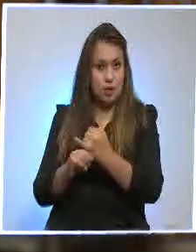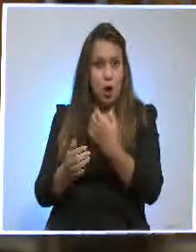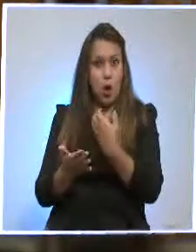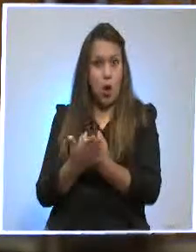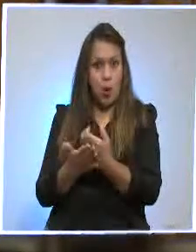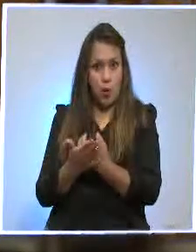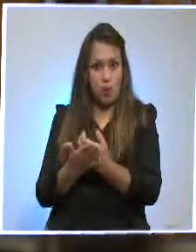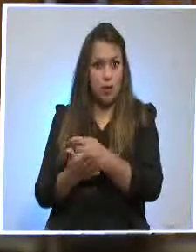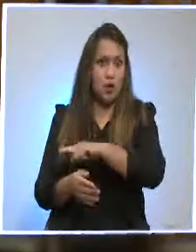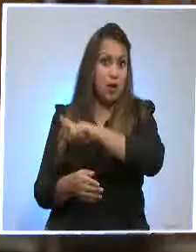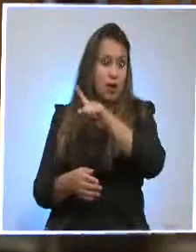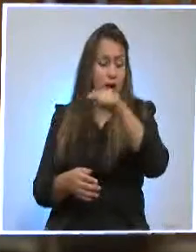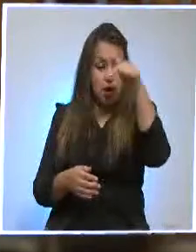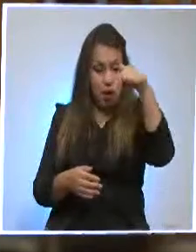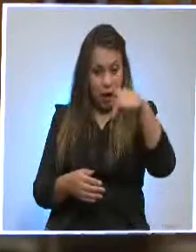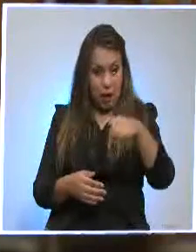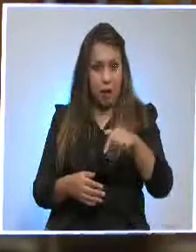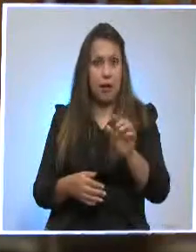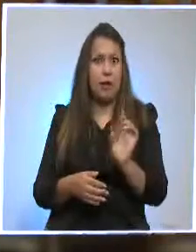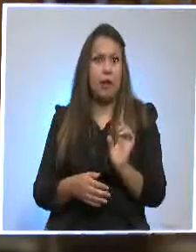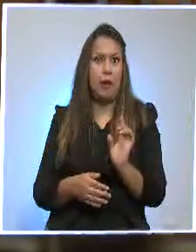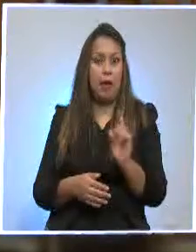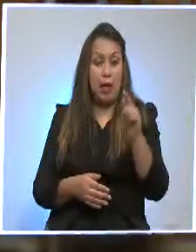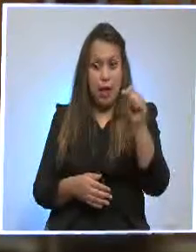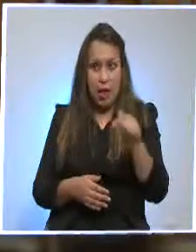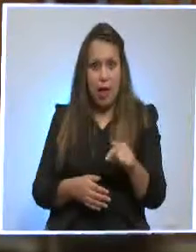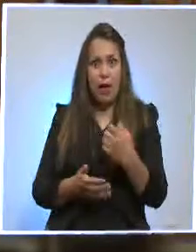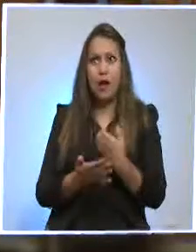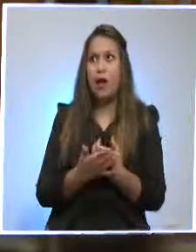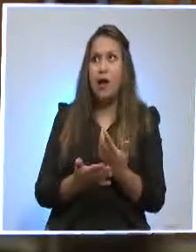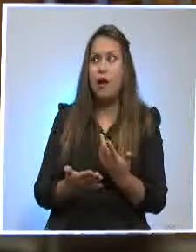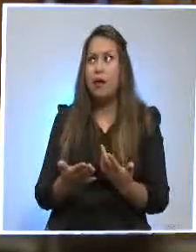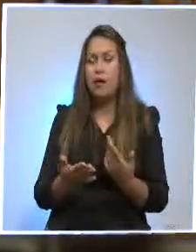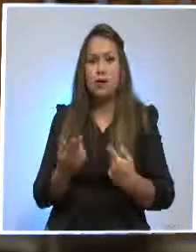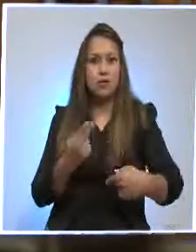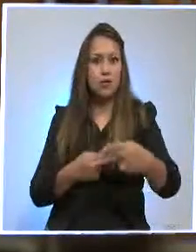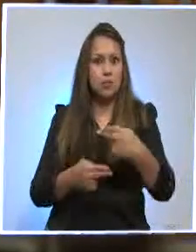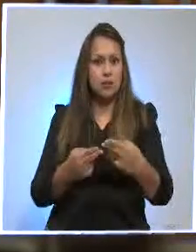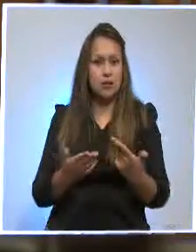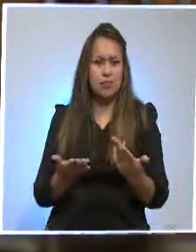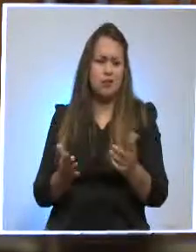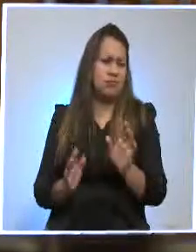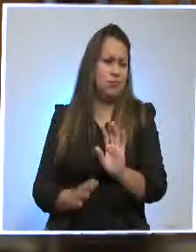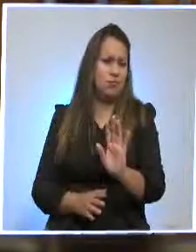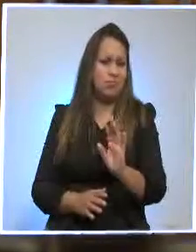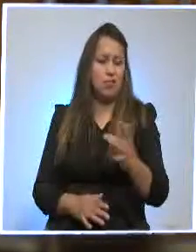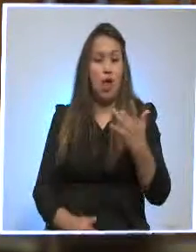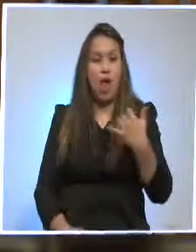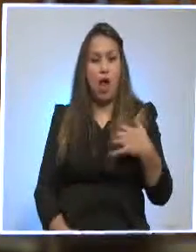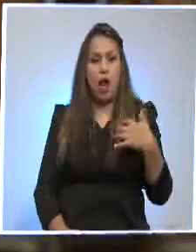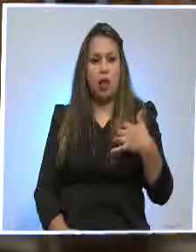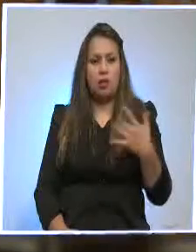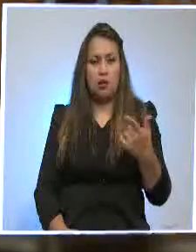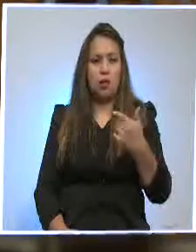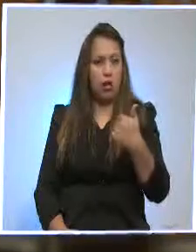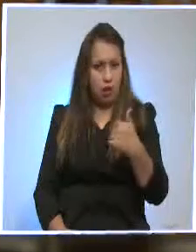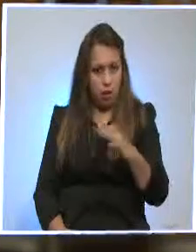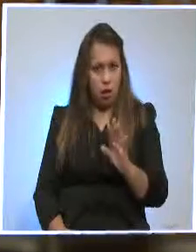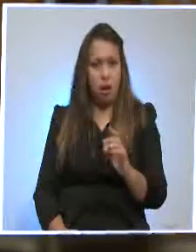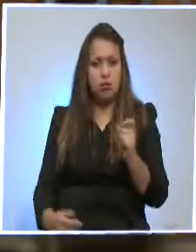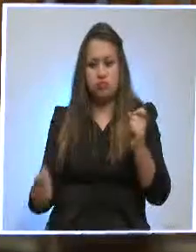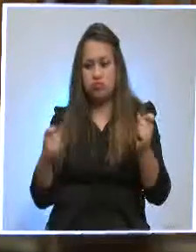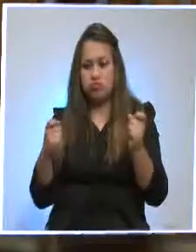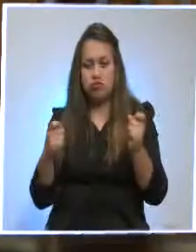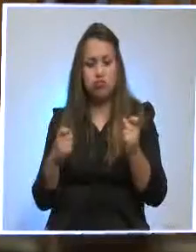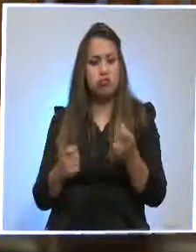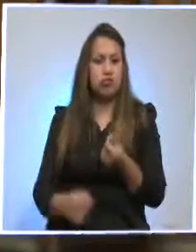No estoy de acuerdo tampoco con esa medida porque eso es algo similar a lo que se realizó en Argentina del control cambiario y vemos que tampoco